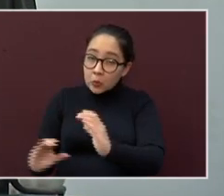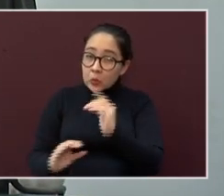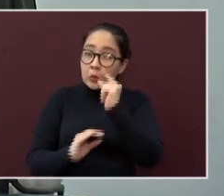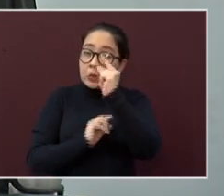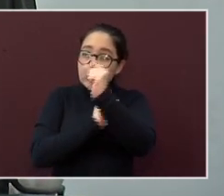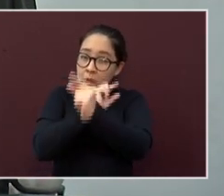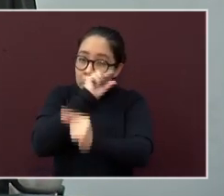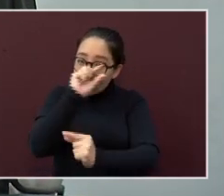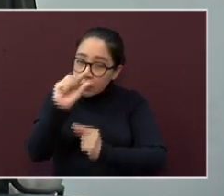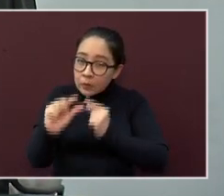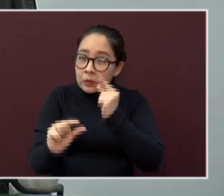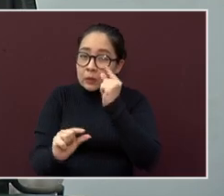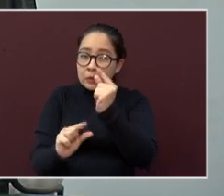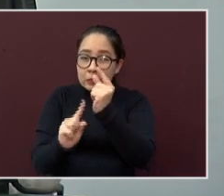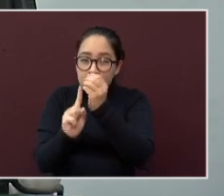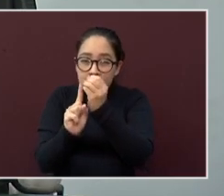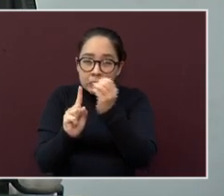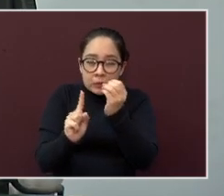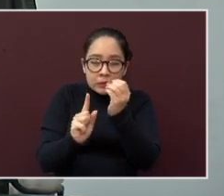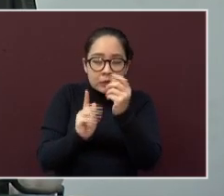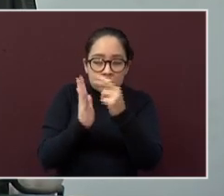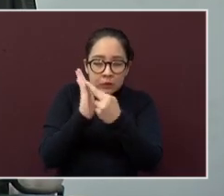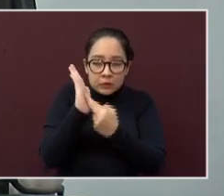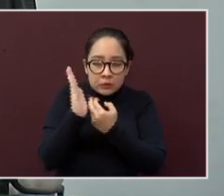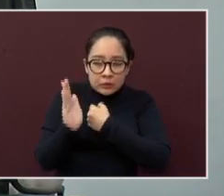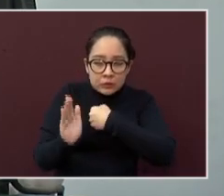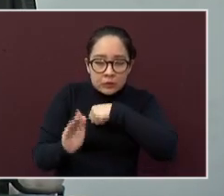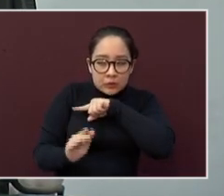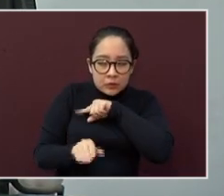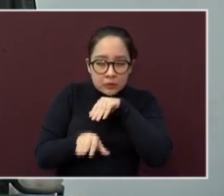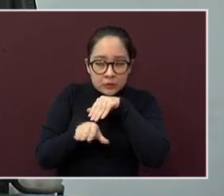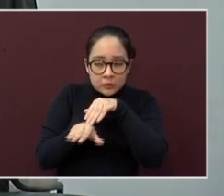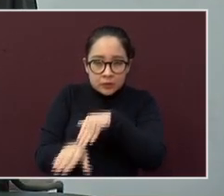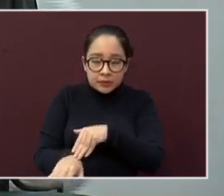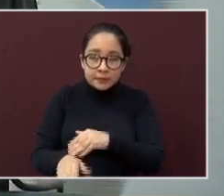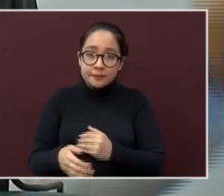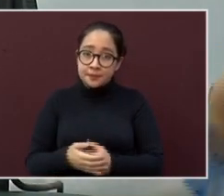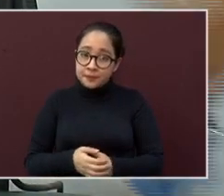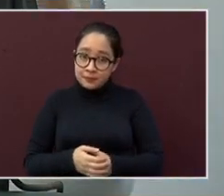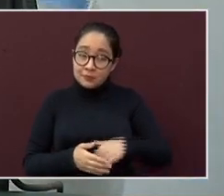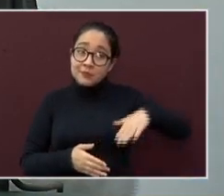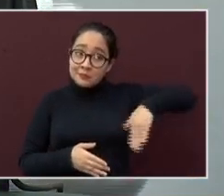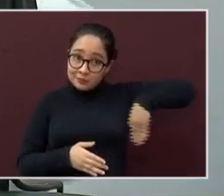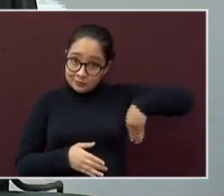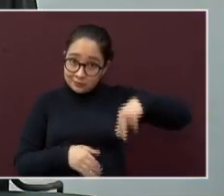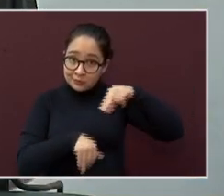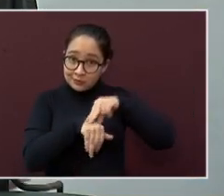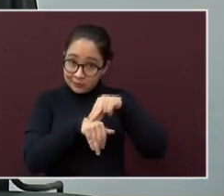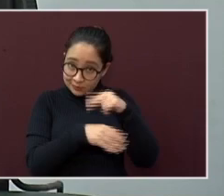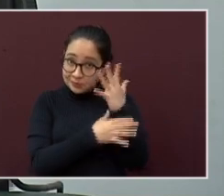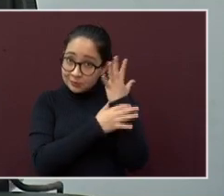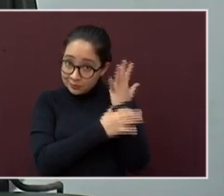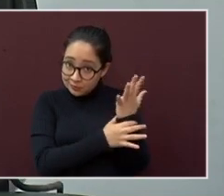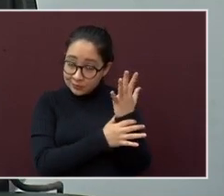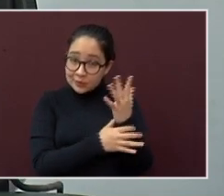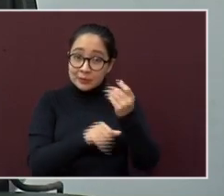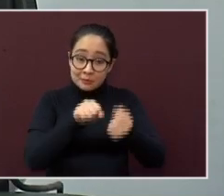en el retorno a la nueva normalidad. Recuerden, lo dijeron las doctoras, el riesgo continúa